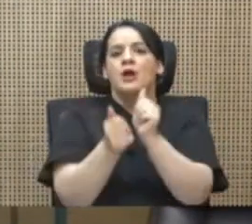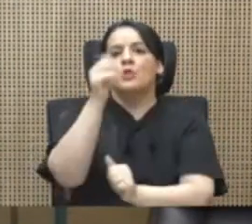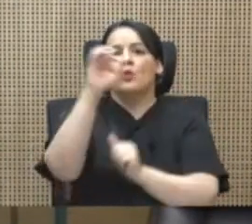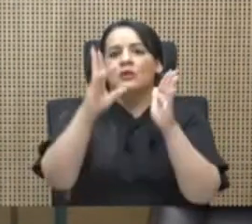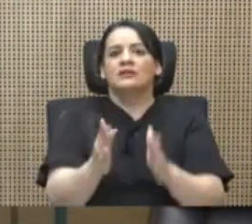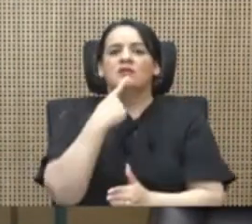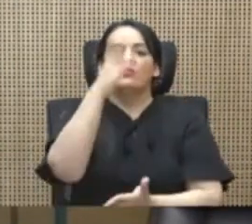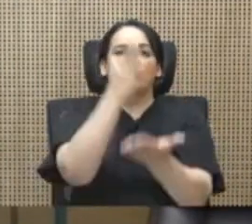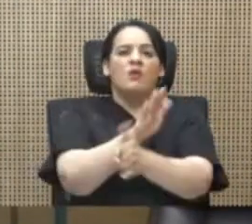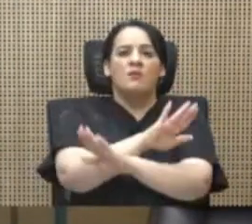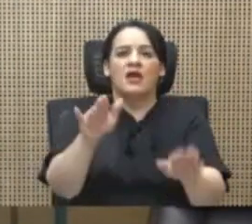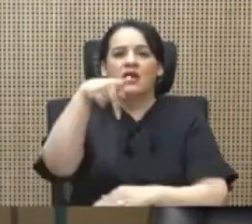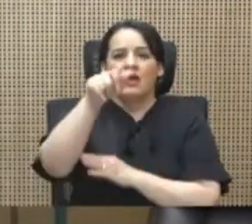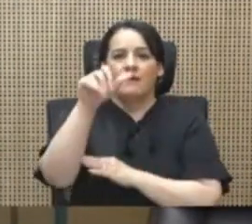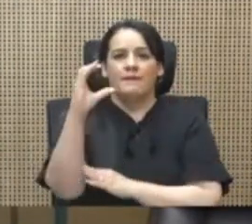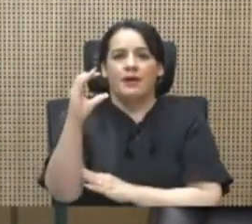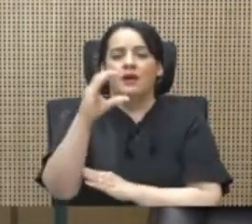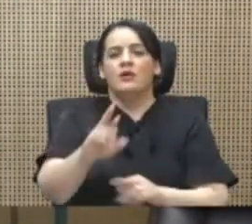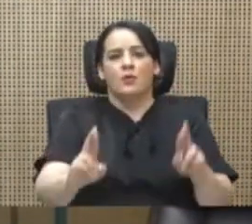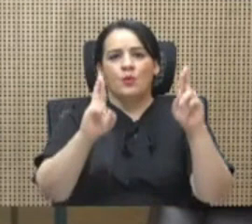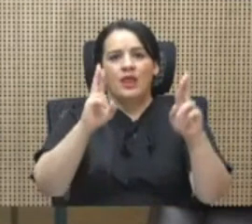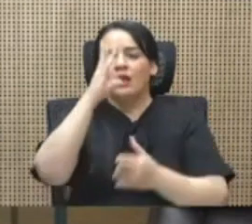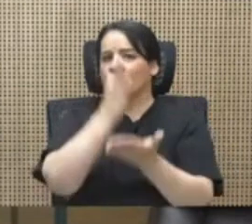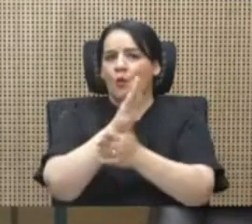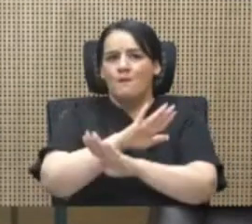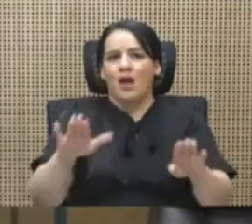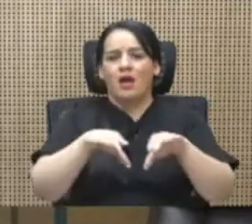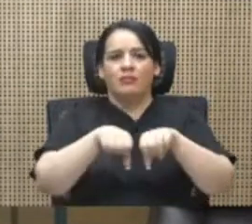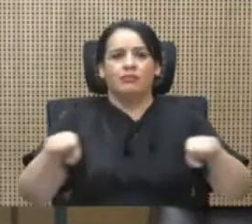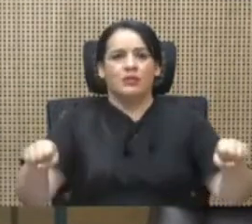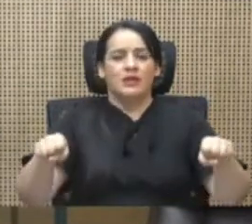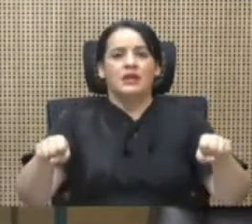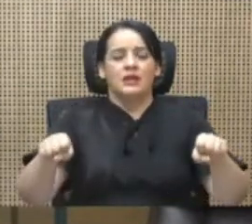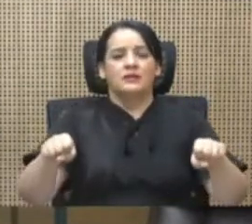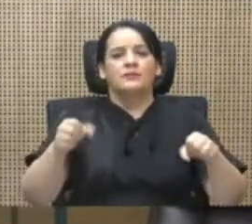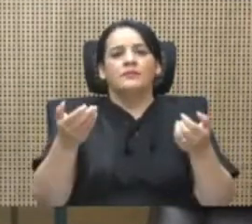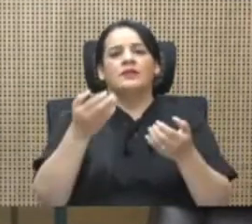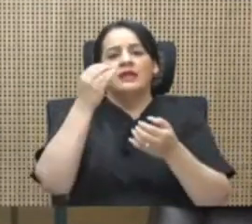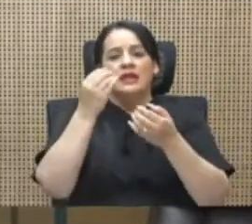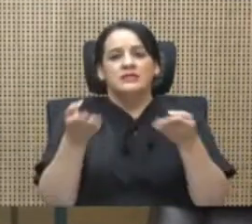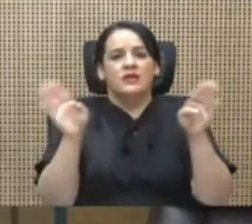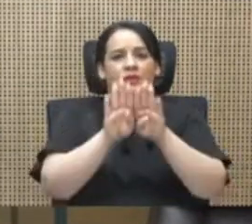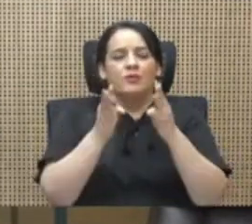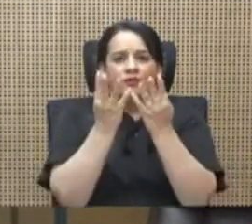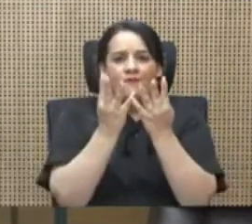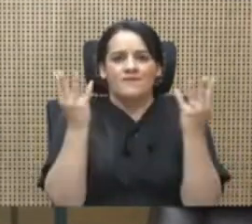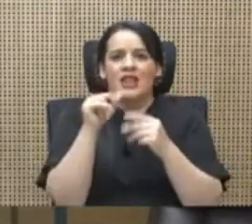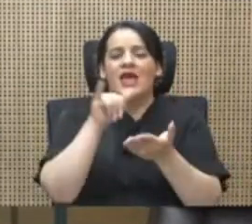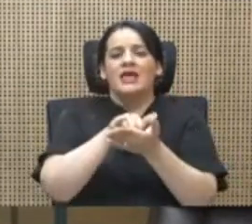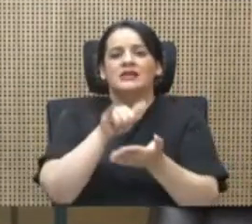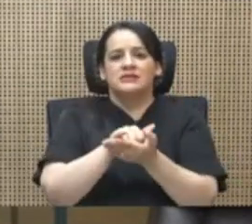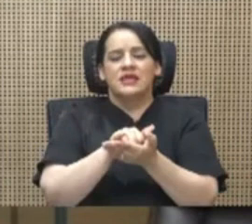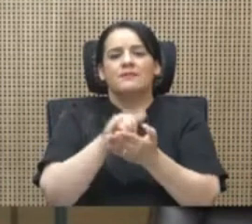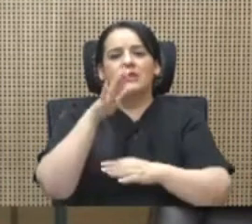no más PAC y ojalá no más corrupción. Cerremos fila, ese es mi llamado compañeros, contra los